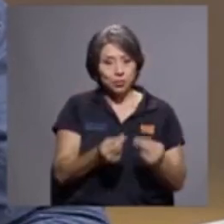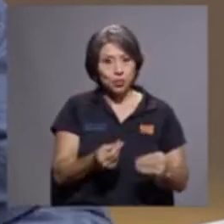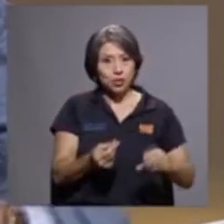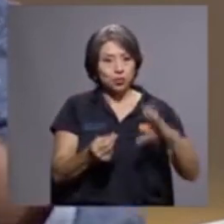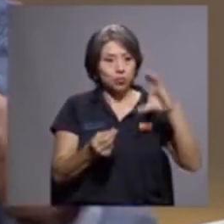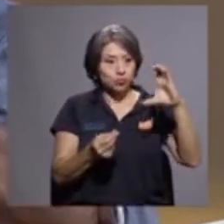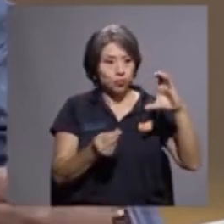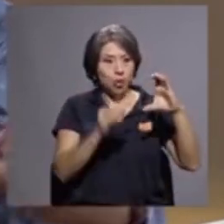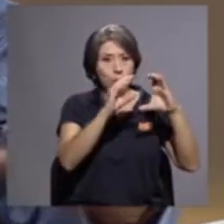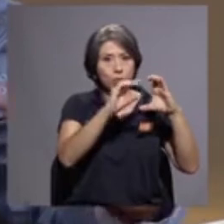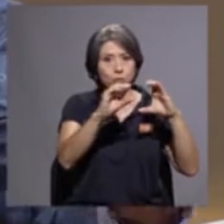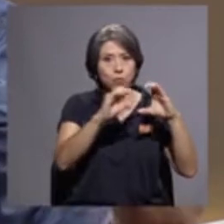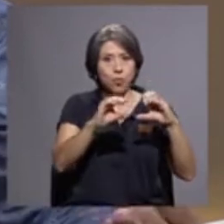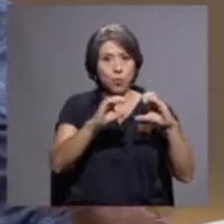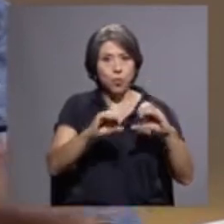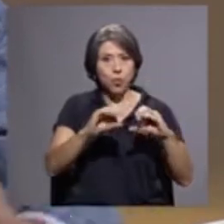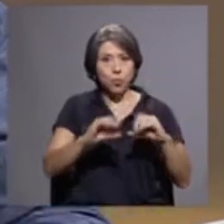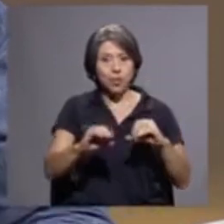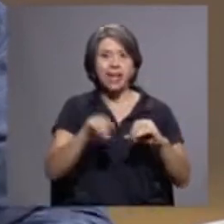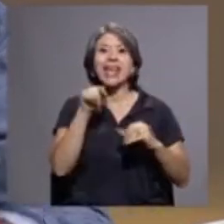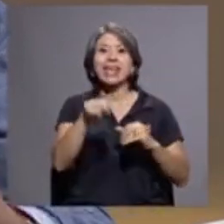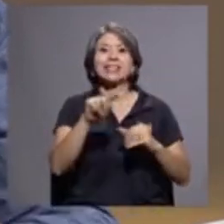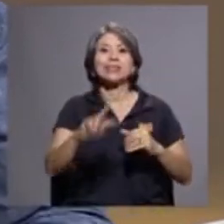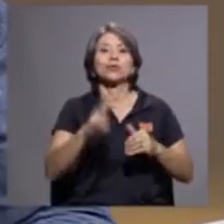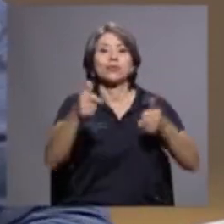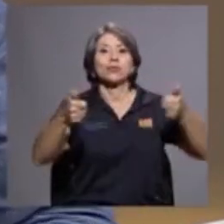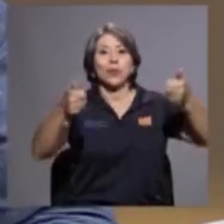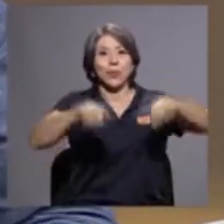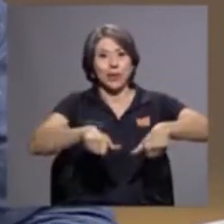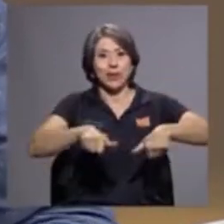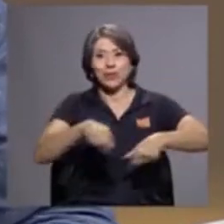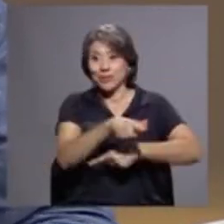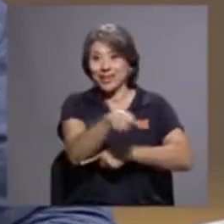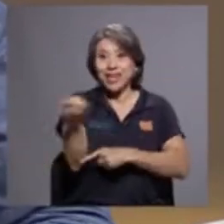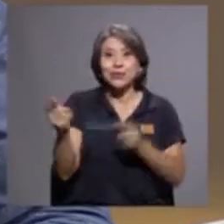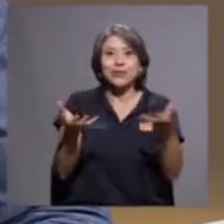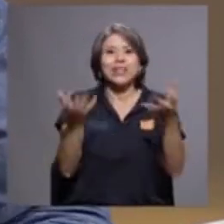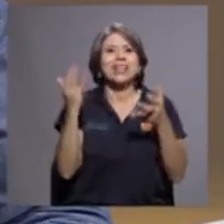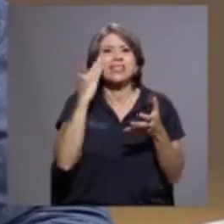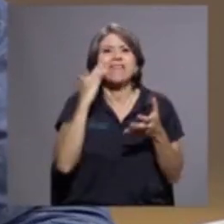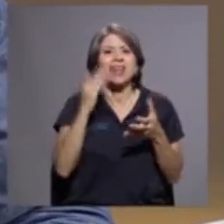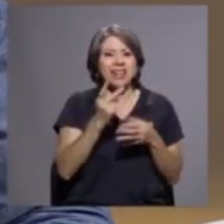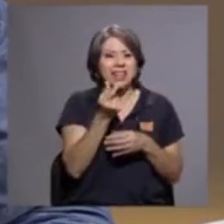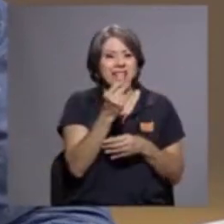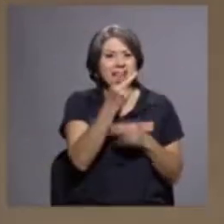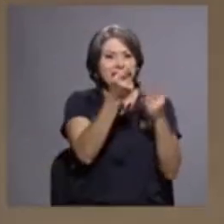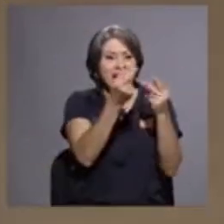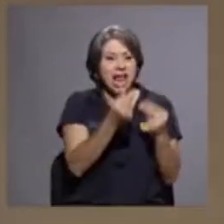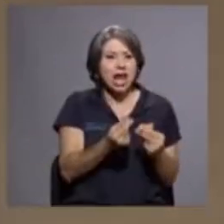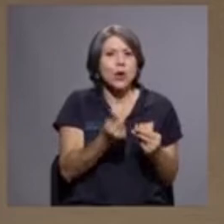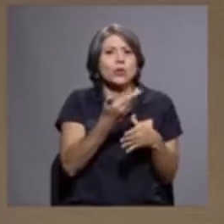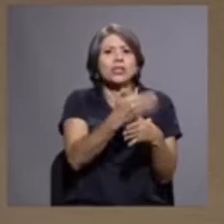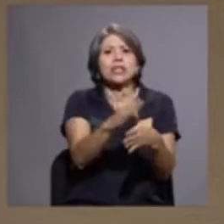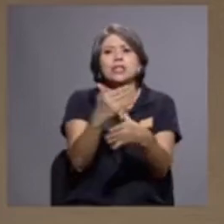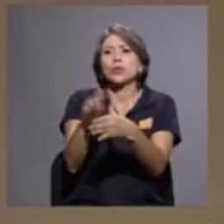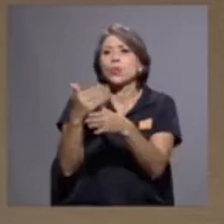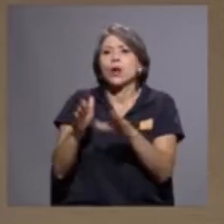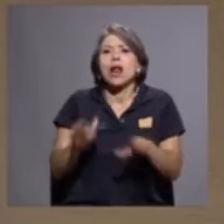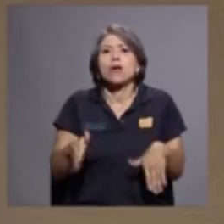un segundo acuerdo que ellos quisieran como conocer un poquitito más sobre esa distribución. Eso está muy bien. Este, apoyo